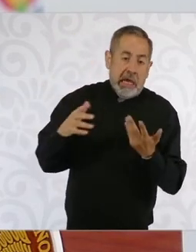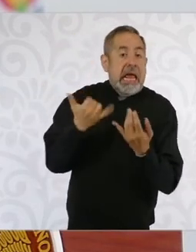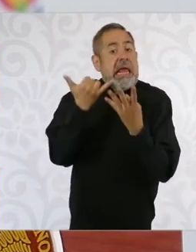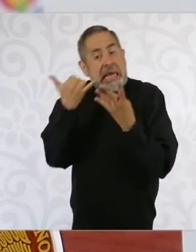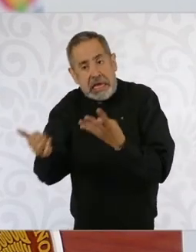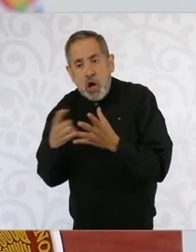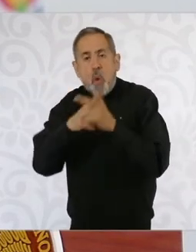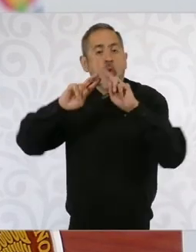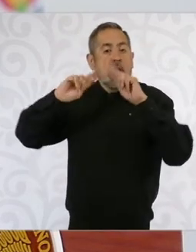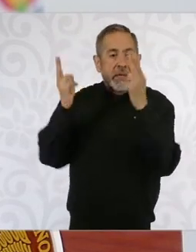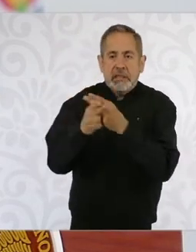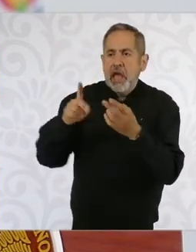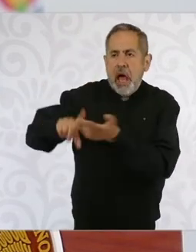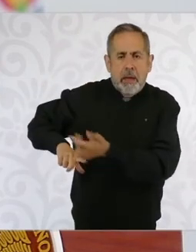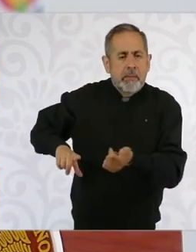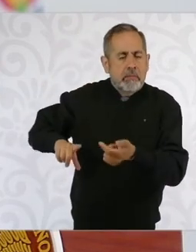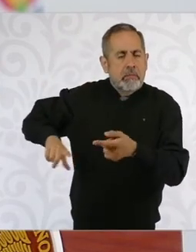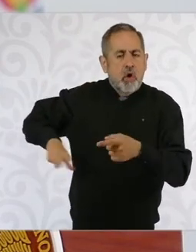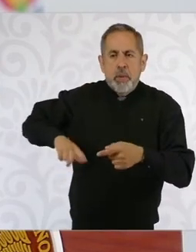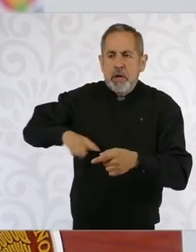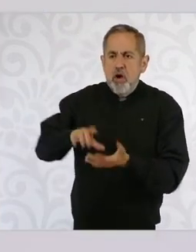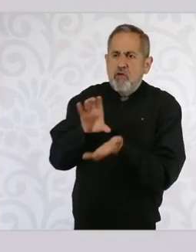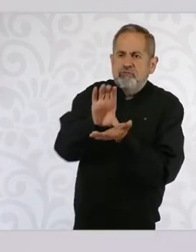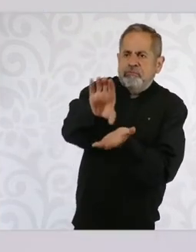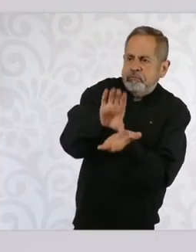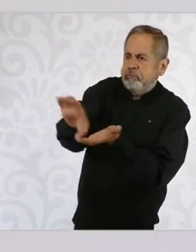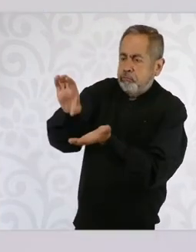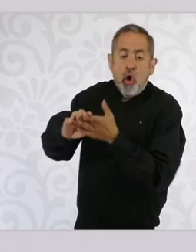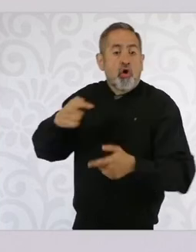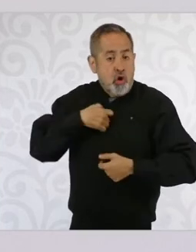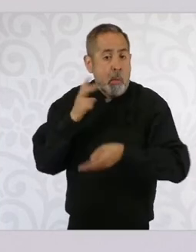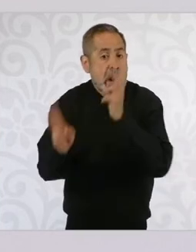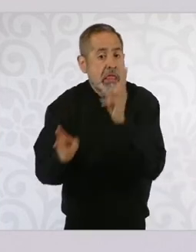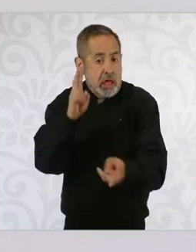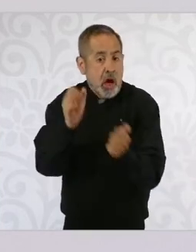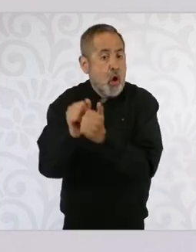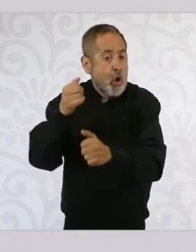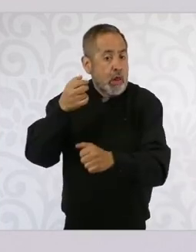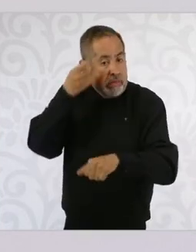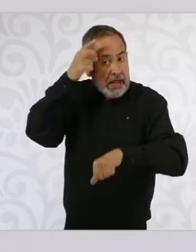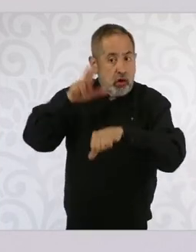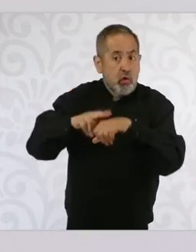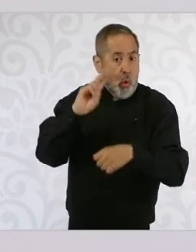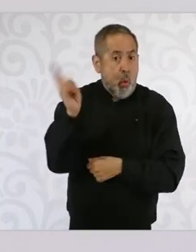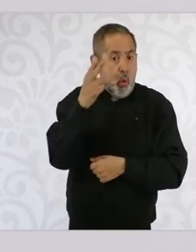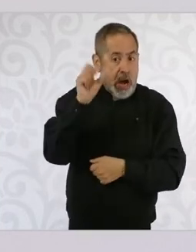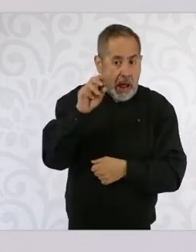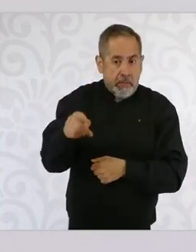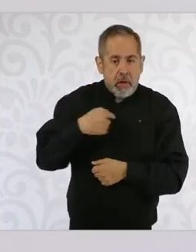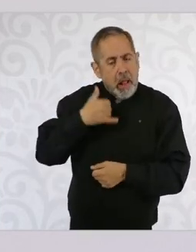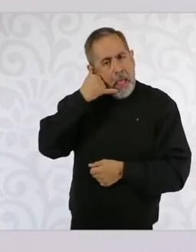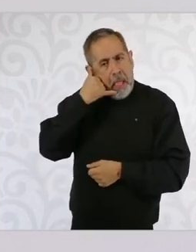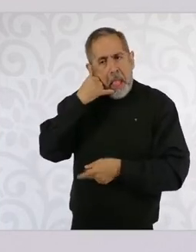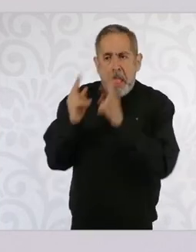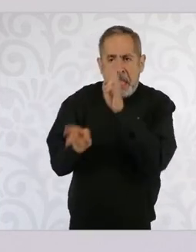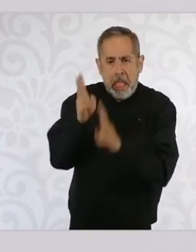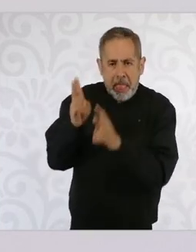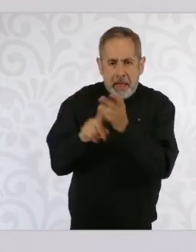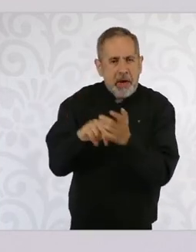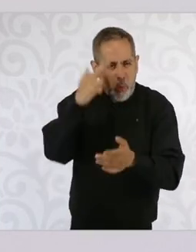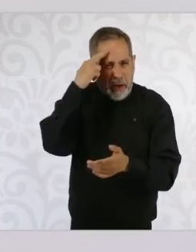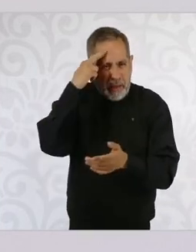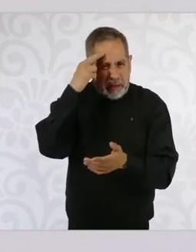su presupuesto. Hablé por teléfono con el rector de la UNAM cuando vino la